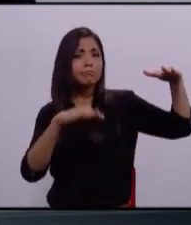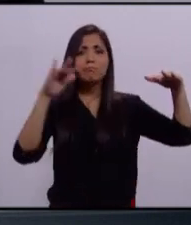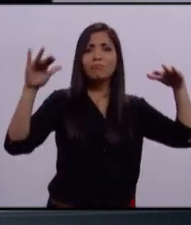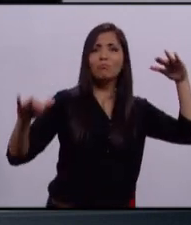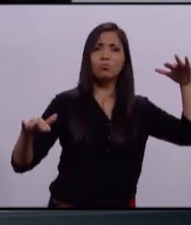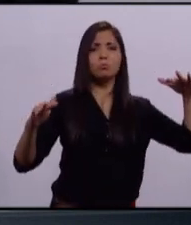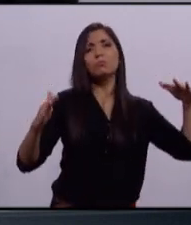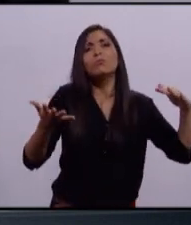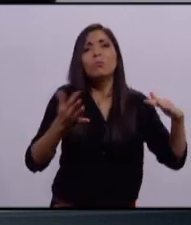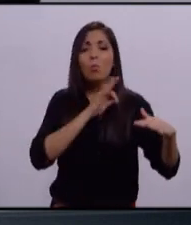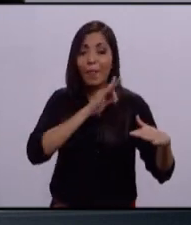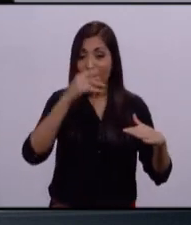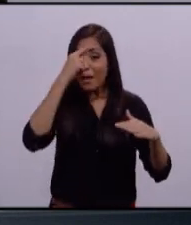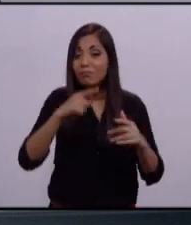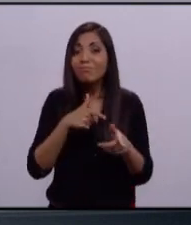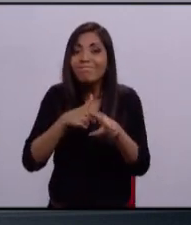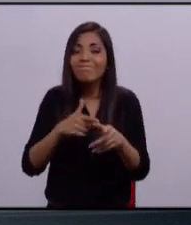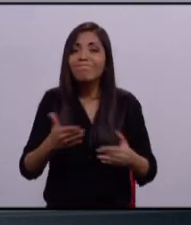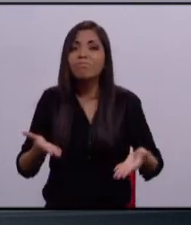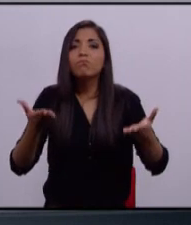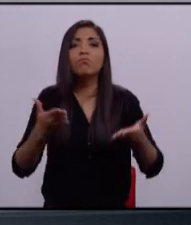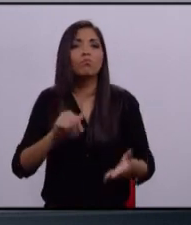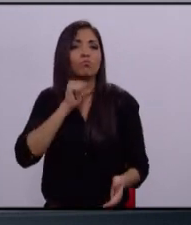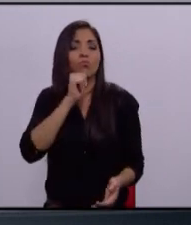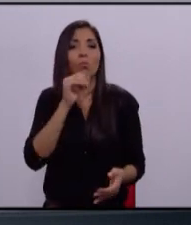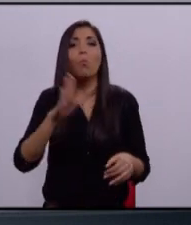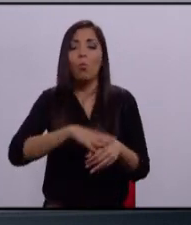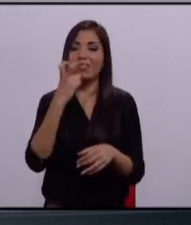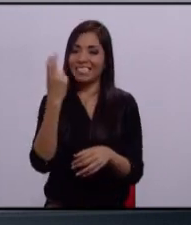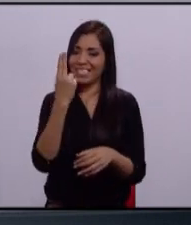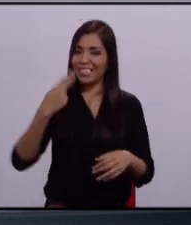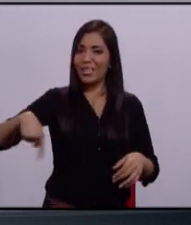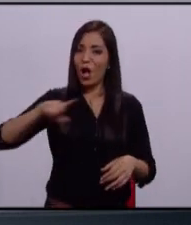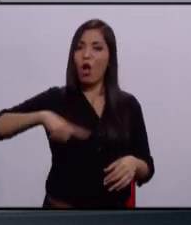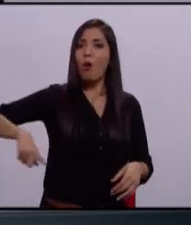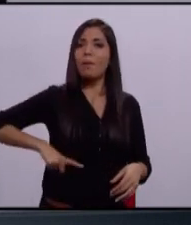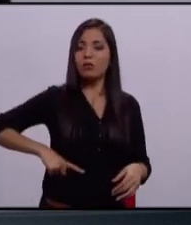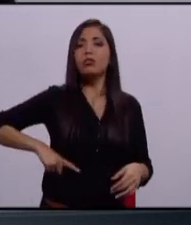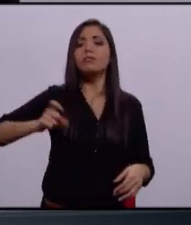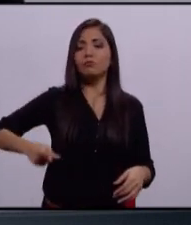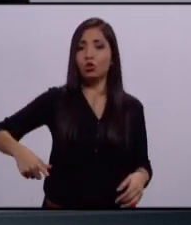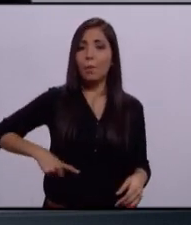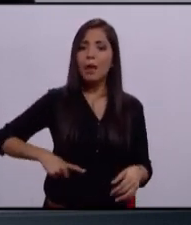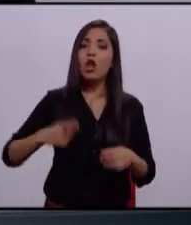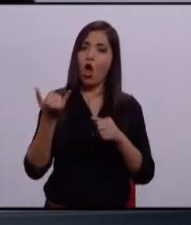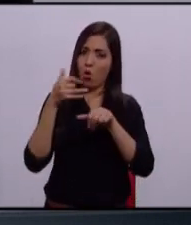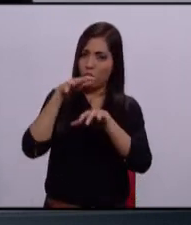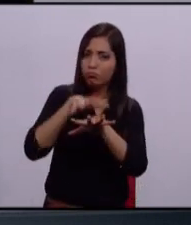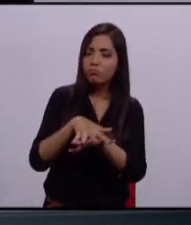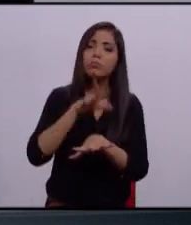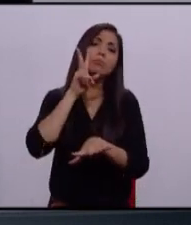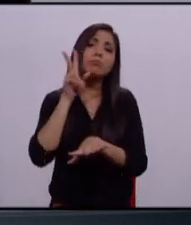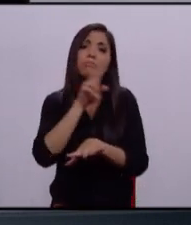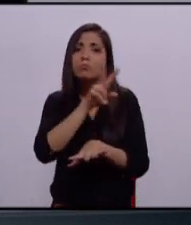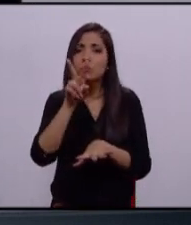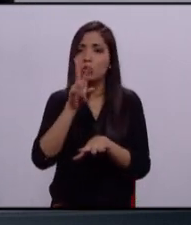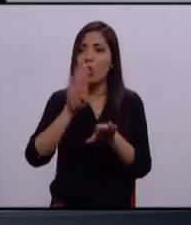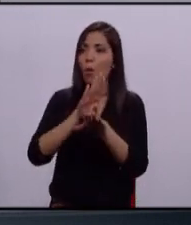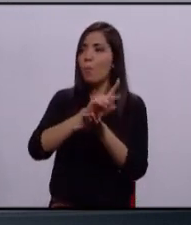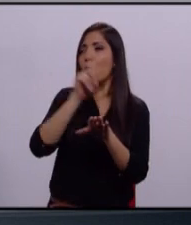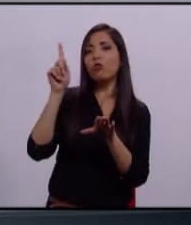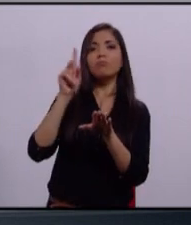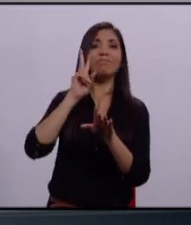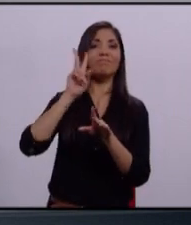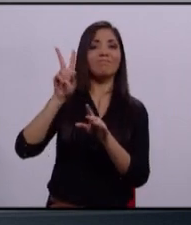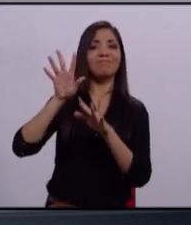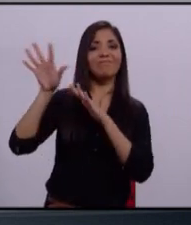no vamos a poder salir adelante. Por eso necesitas de un gobierno progresista, necesitas de un gobierno incluyente, que te vea a ti como su